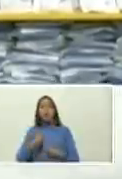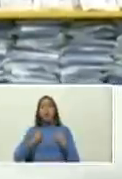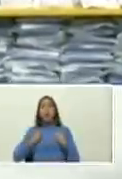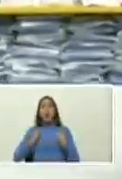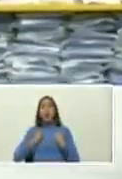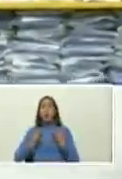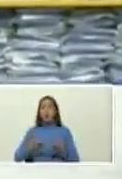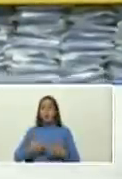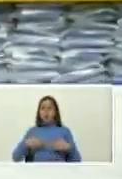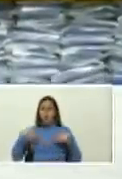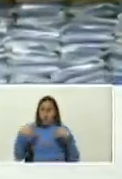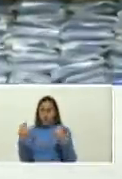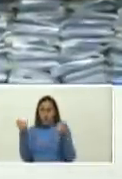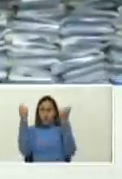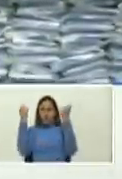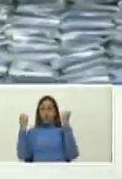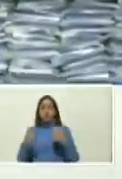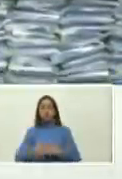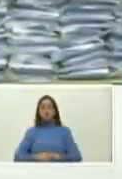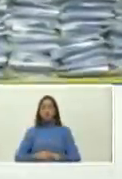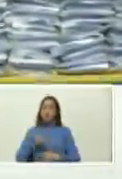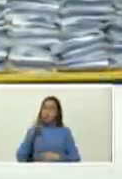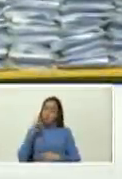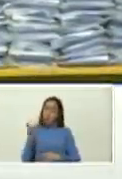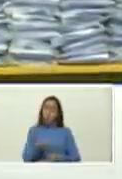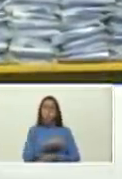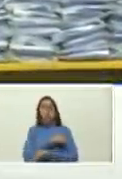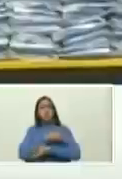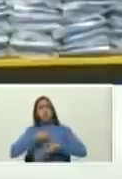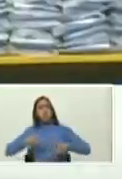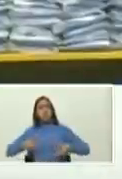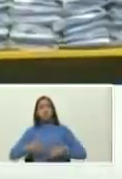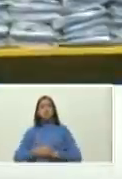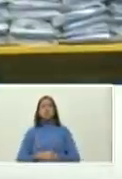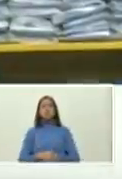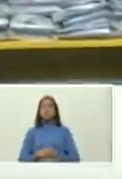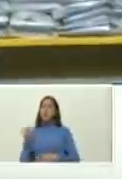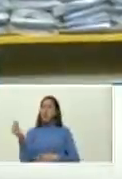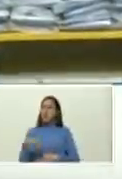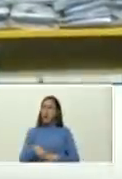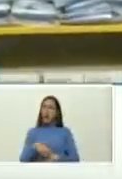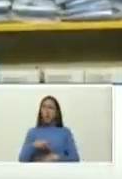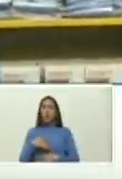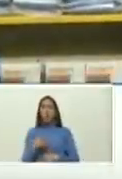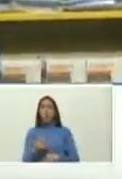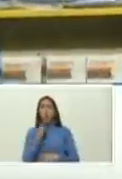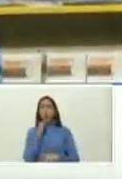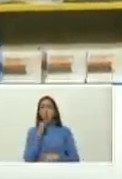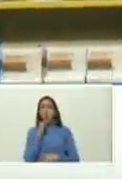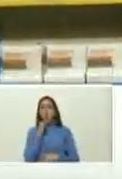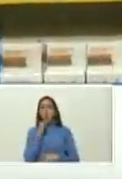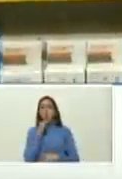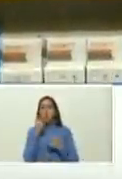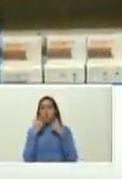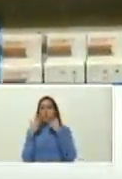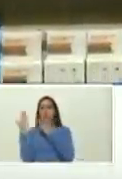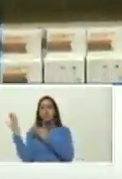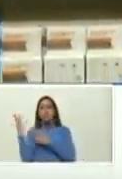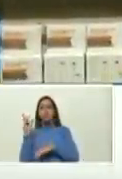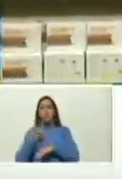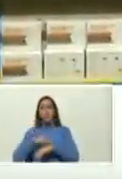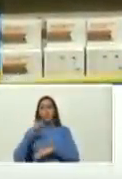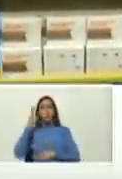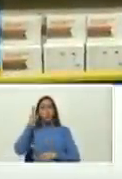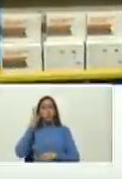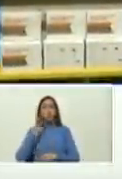para sanar así que me parece excelente extraordinario que otra cosa podemos informarle a nuestro pueblo doctora Magali Gutiérrez